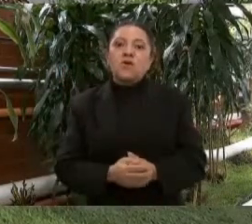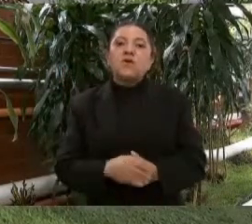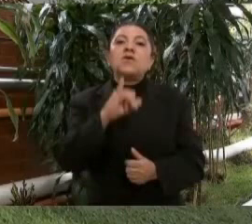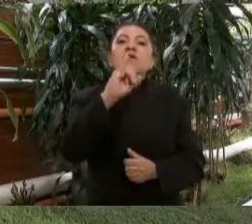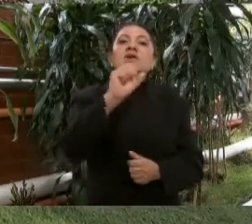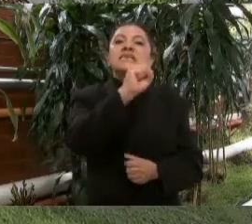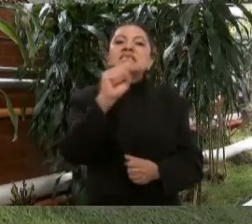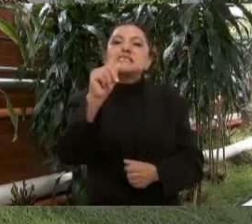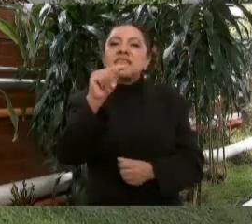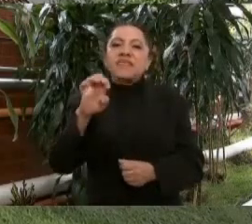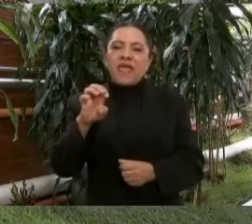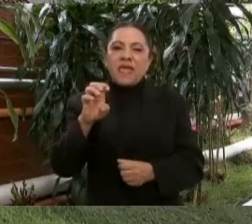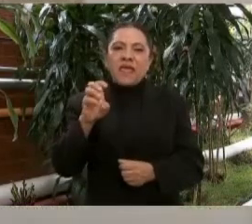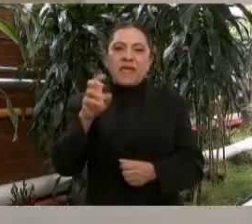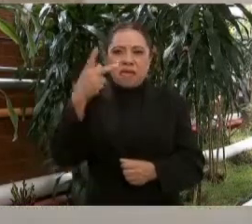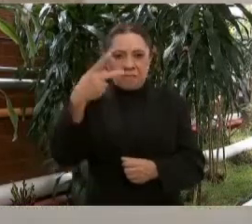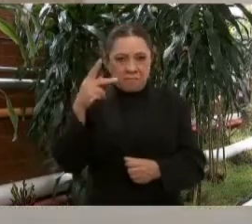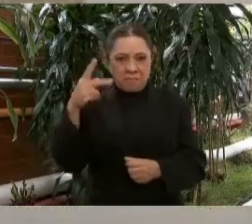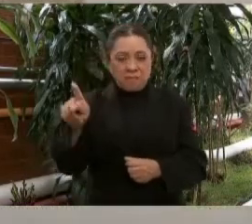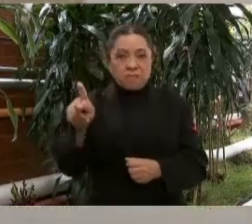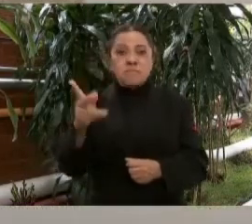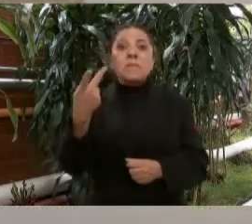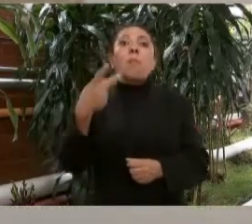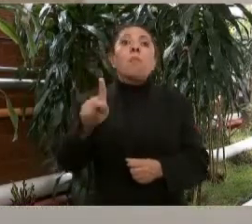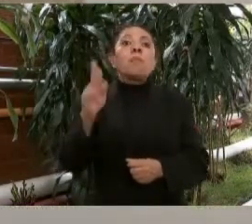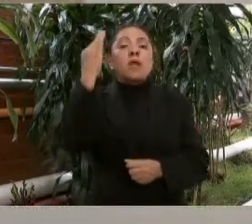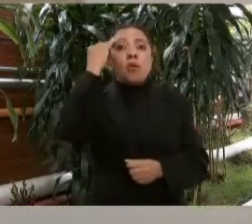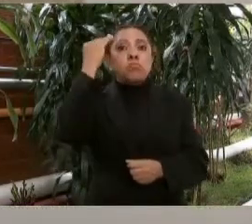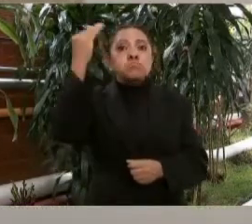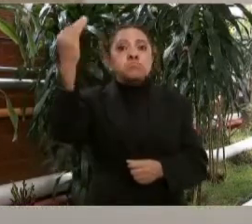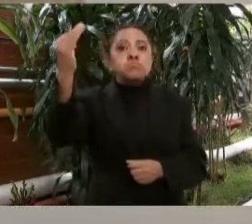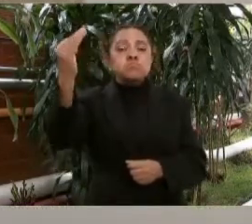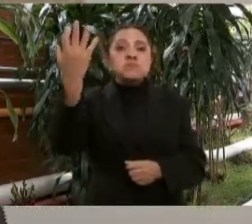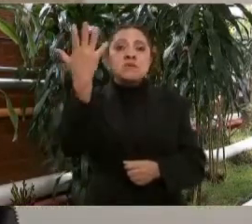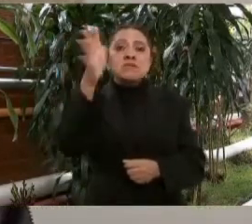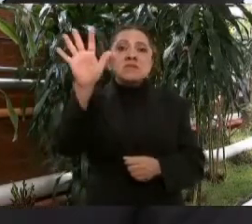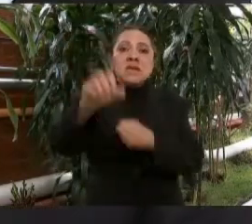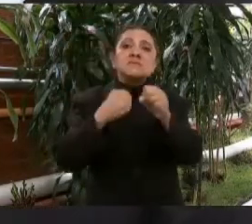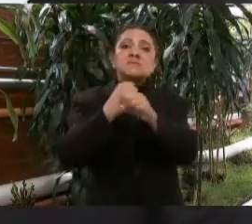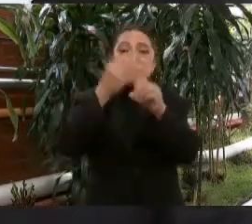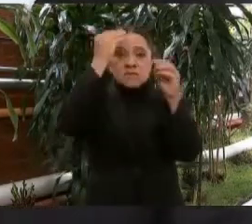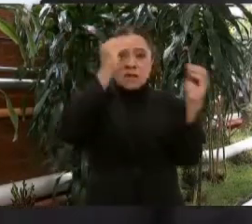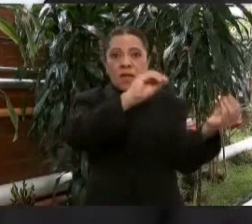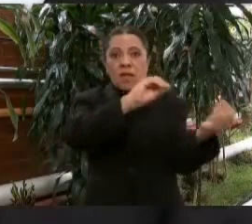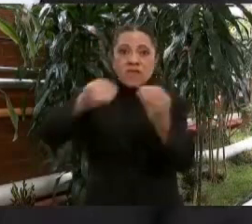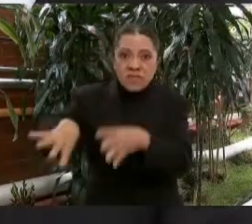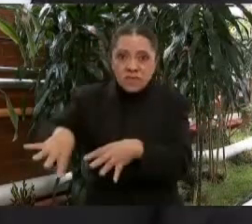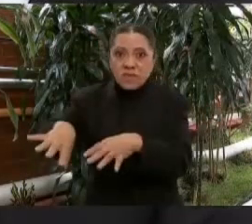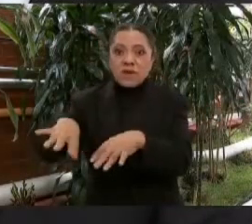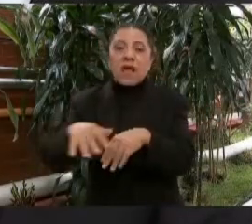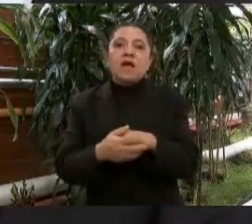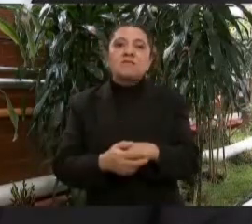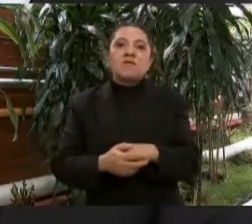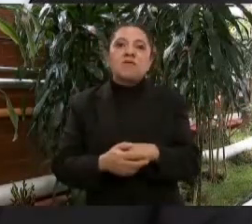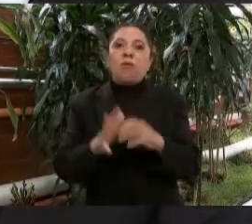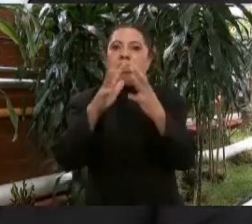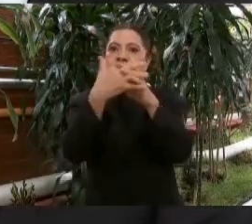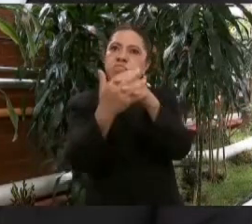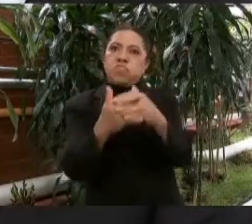Issste, que había quedado abandonado, llevaba 10 años en ruina